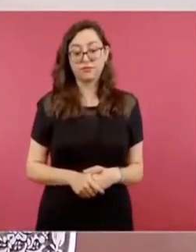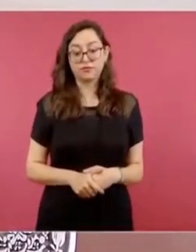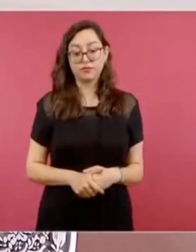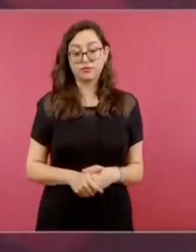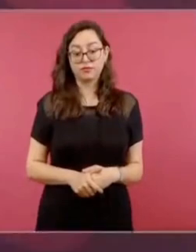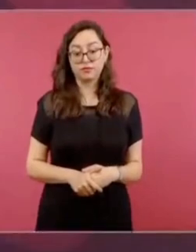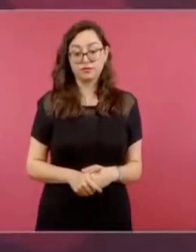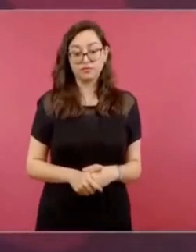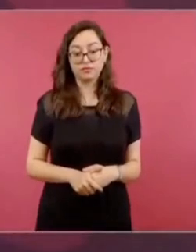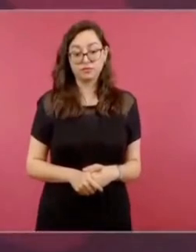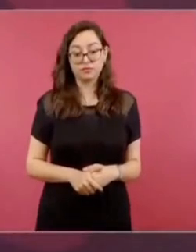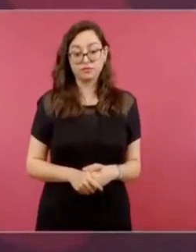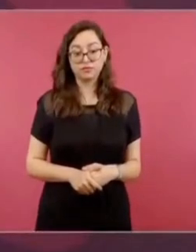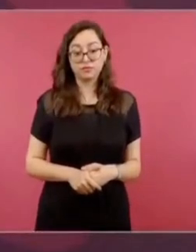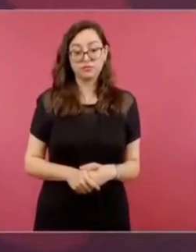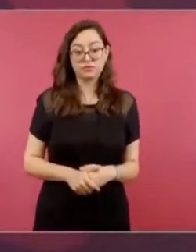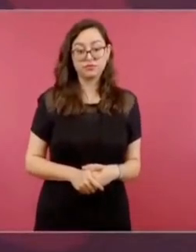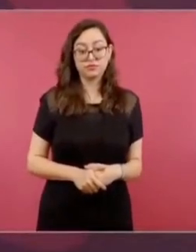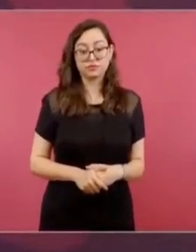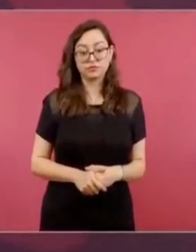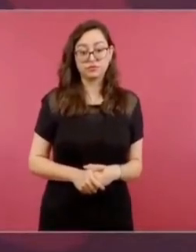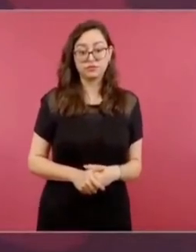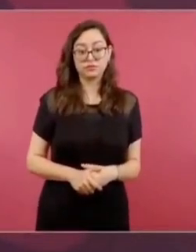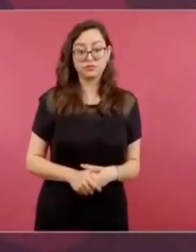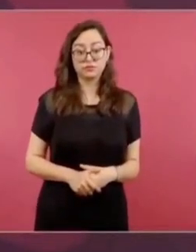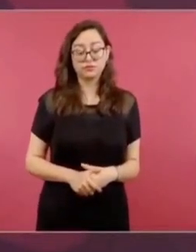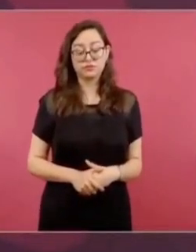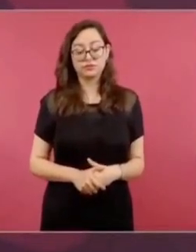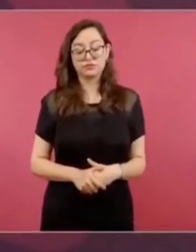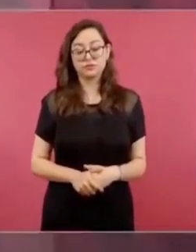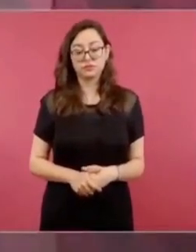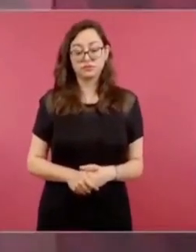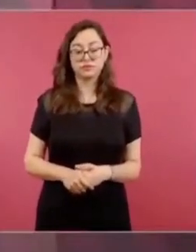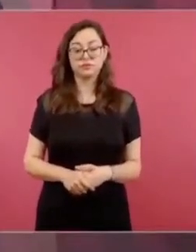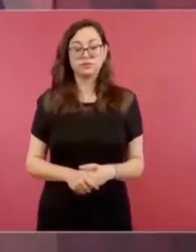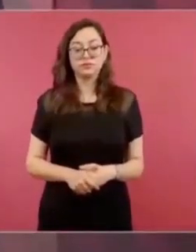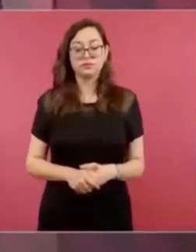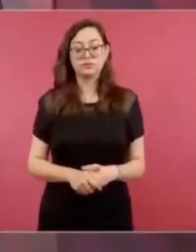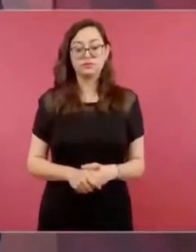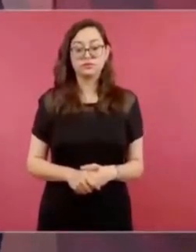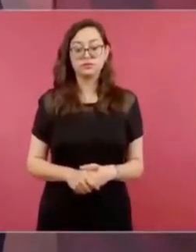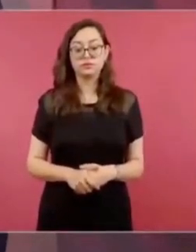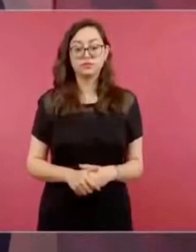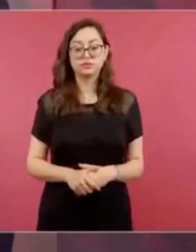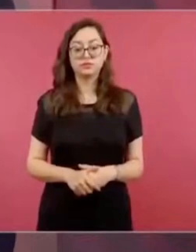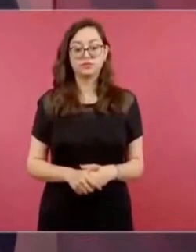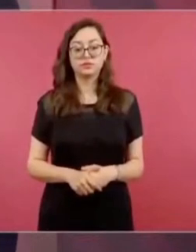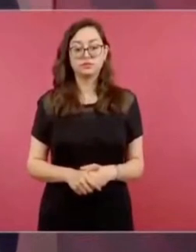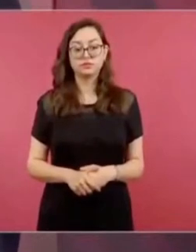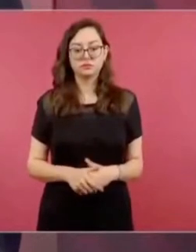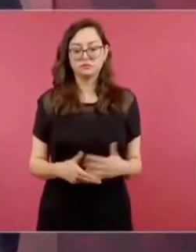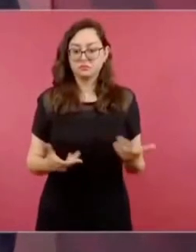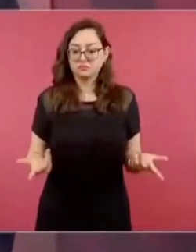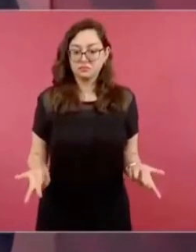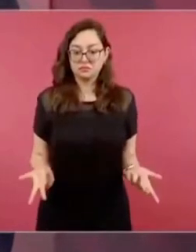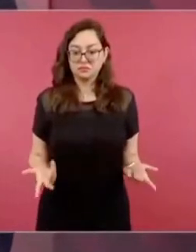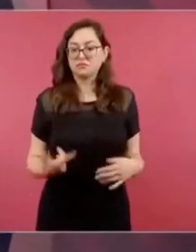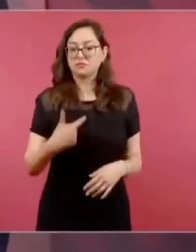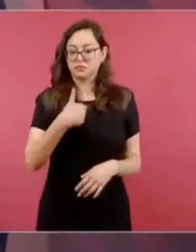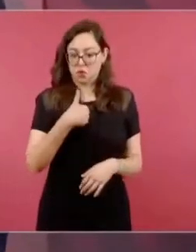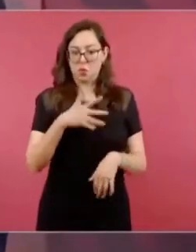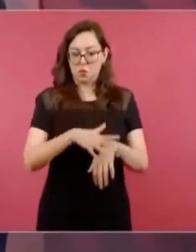Y mi intención en la entrevista es, a ver, que no les engañen,